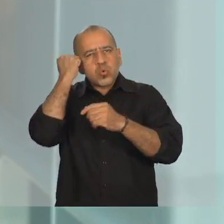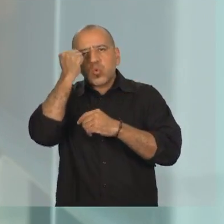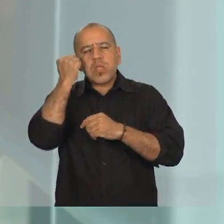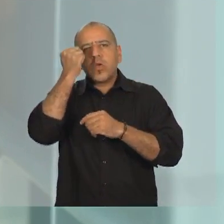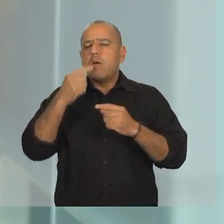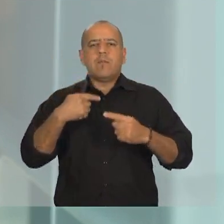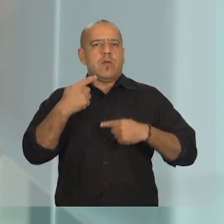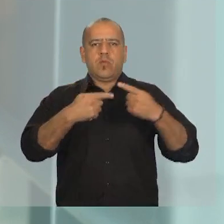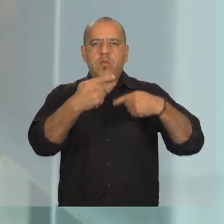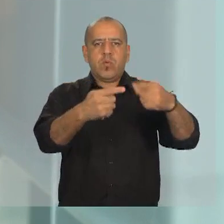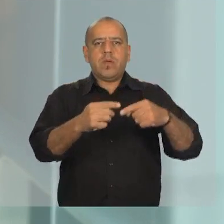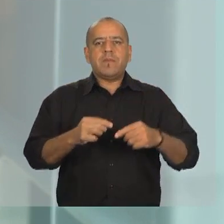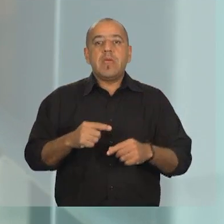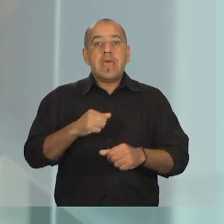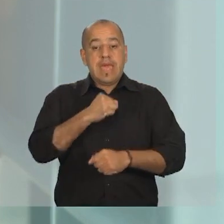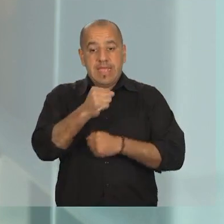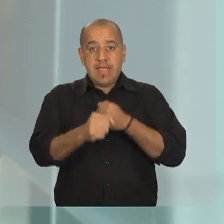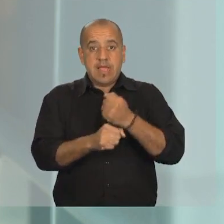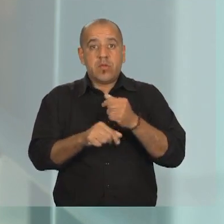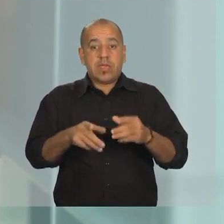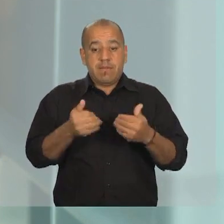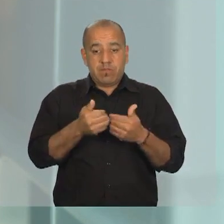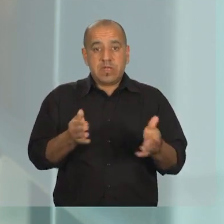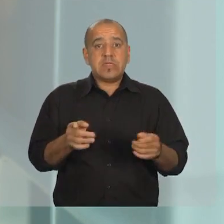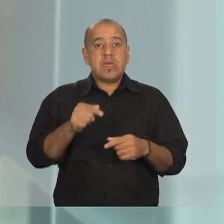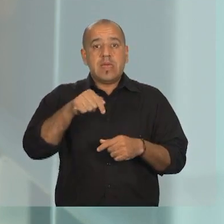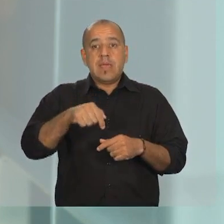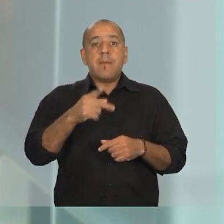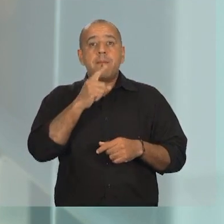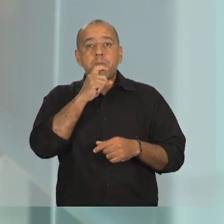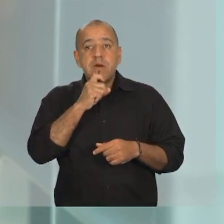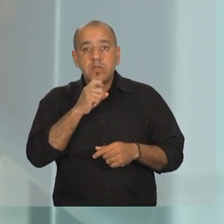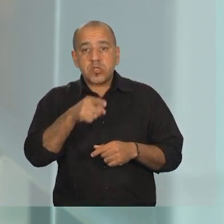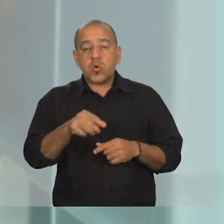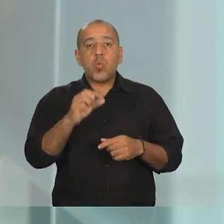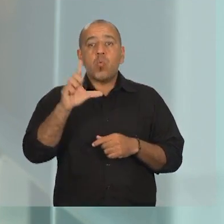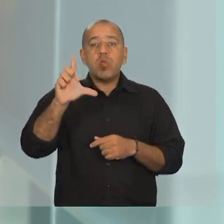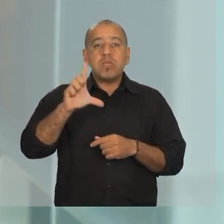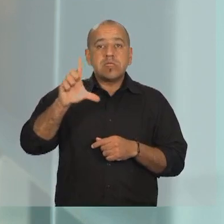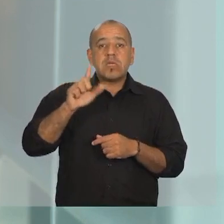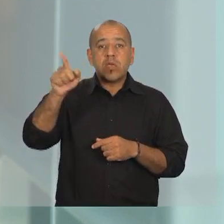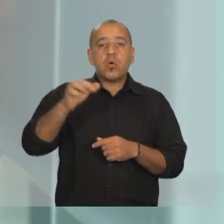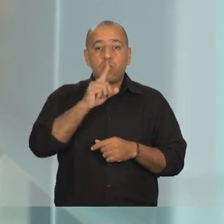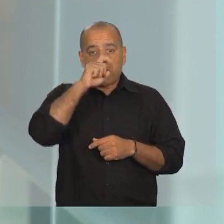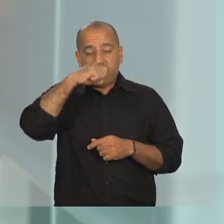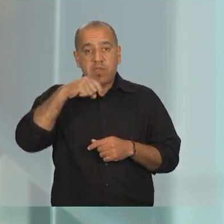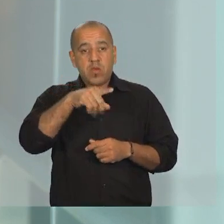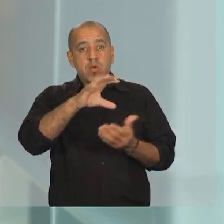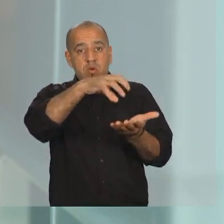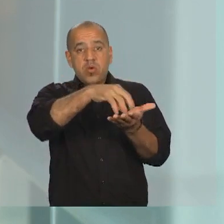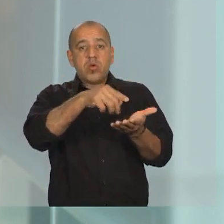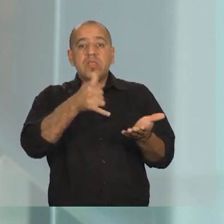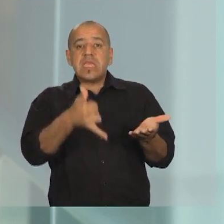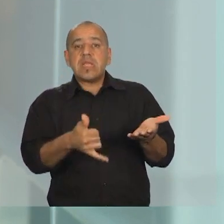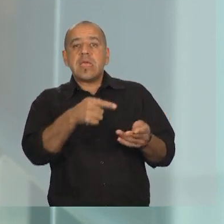construcción. En el año lectivo que se iniciará en marzo del Corriente, un liceo del departamento de Montevideo